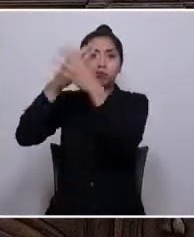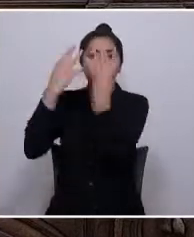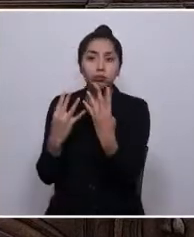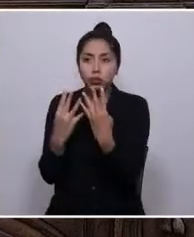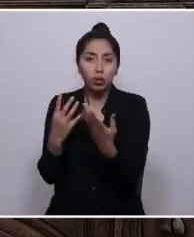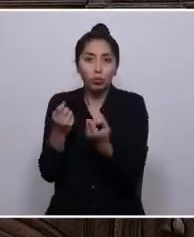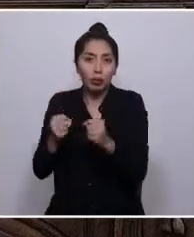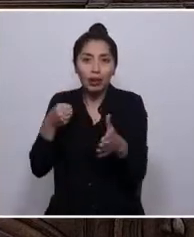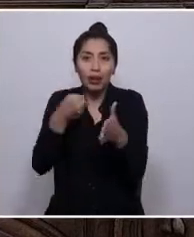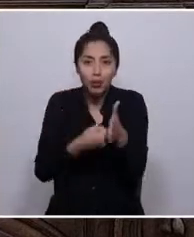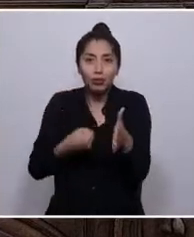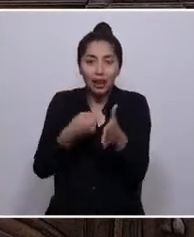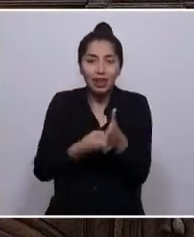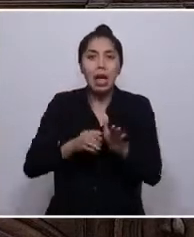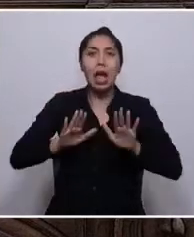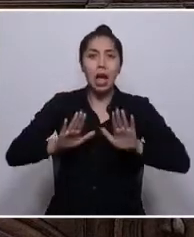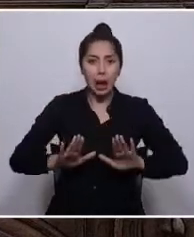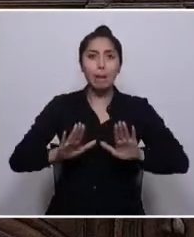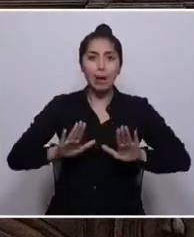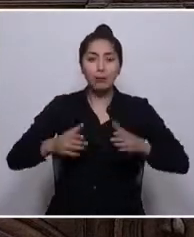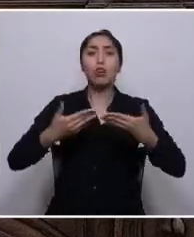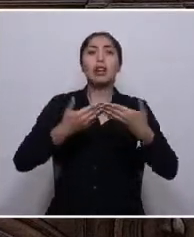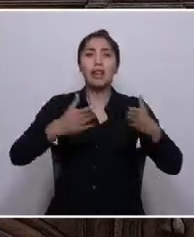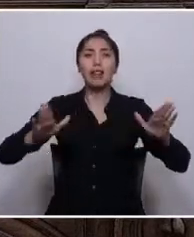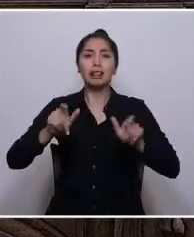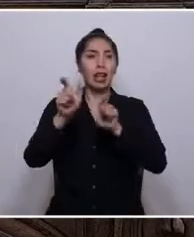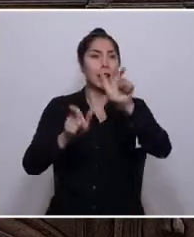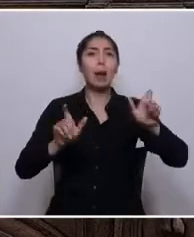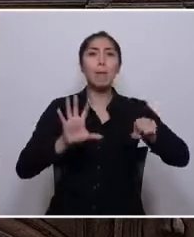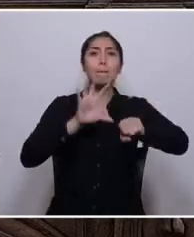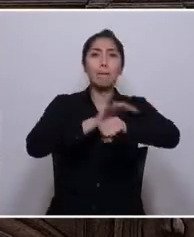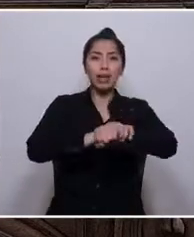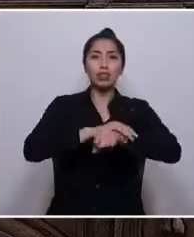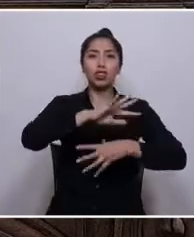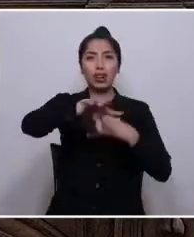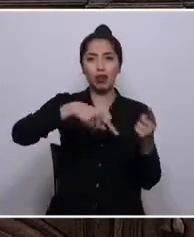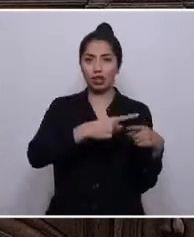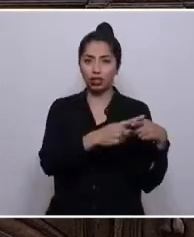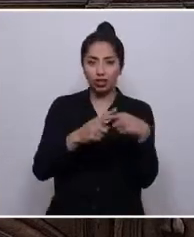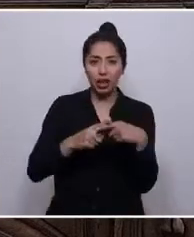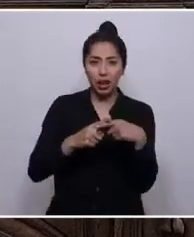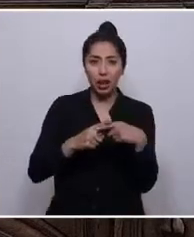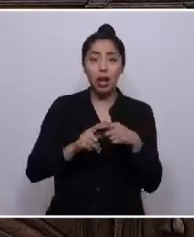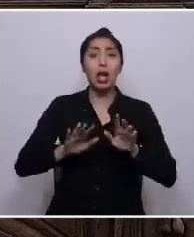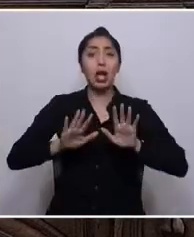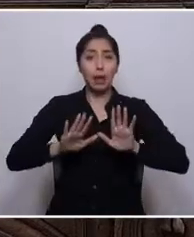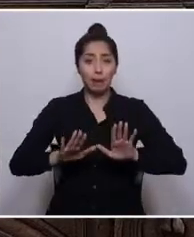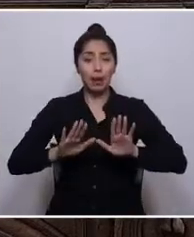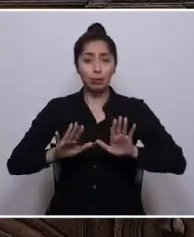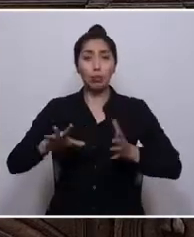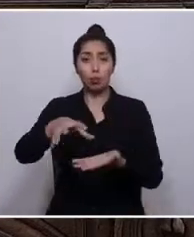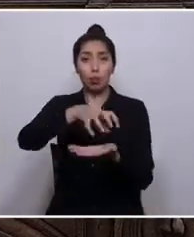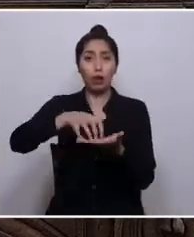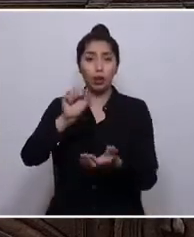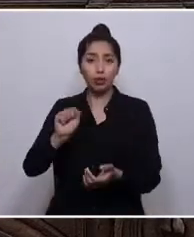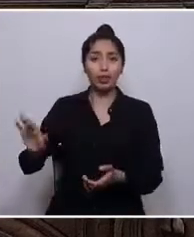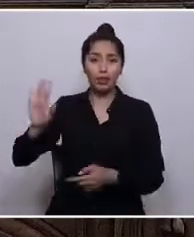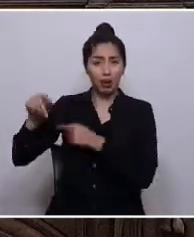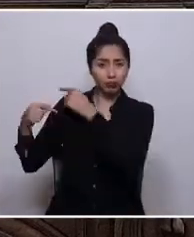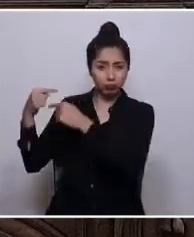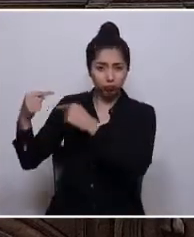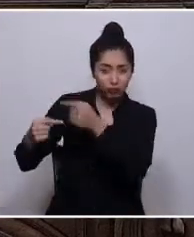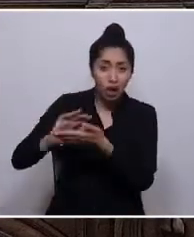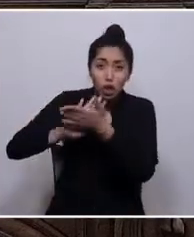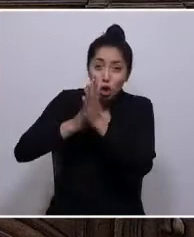Esperamos la libertad de los y las presas de la revuelta. Esperamos que el pueblo tribal afrodescendiente y todas nuestras